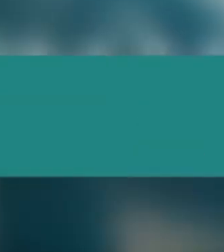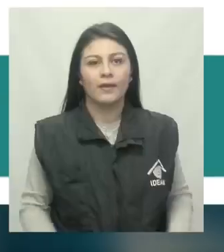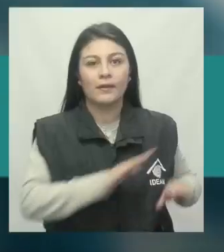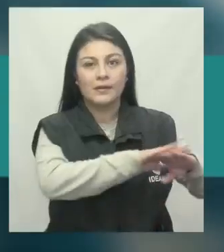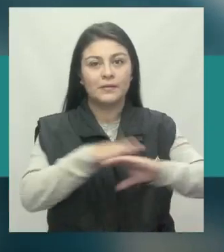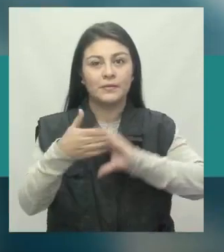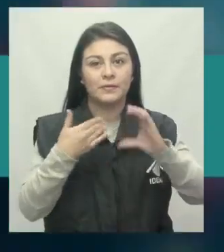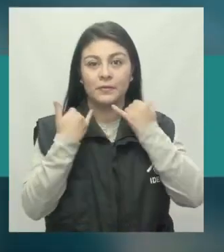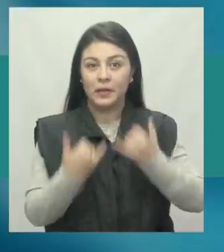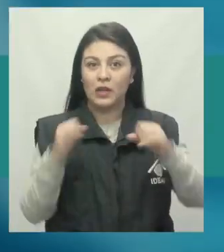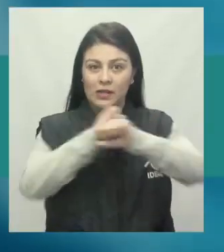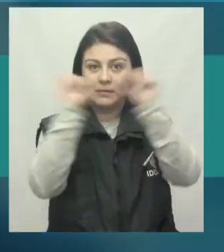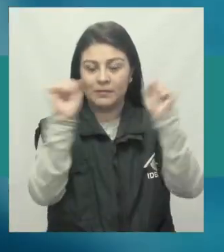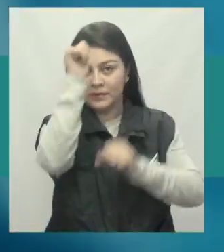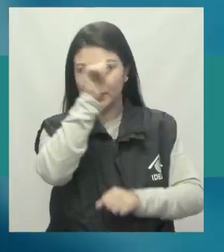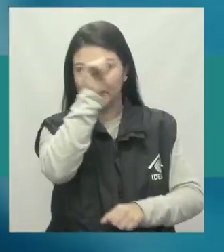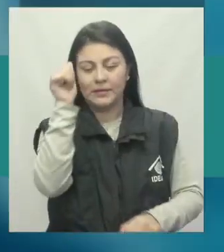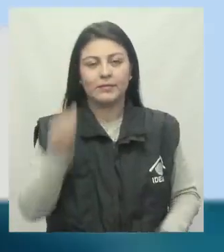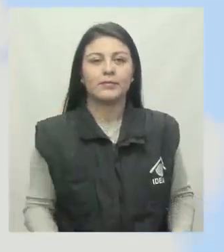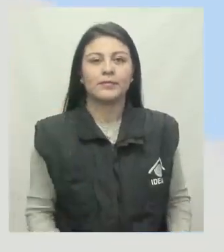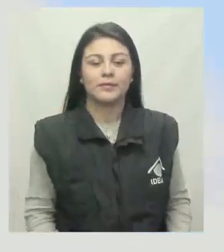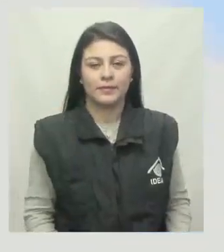Pronóstico del tiempo para la mañana del domingo